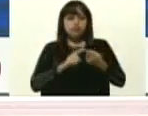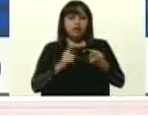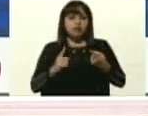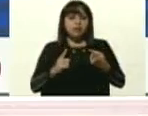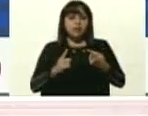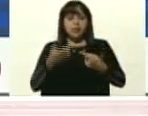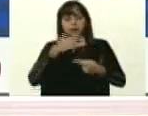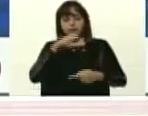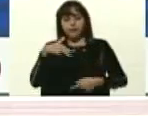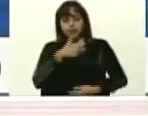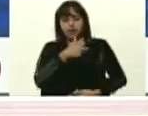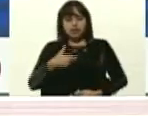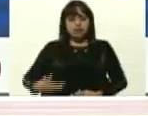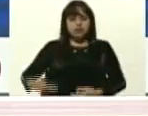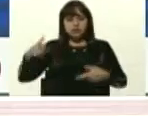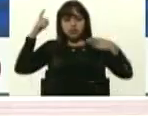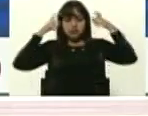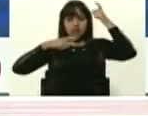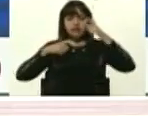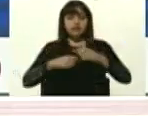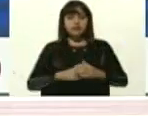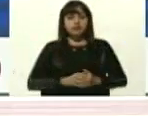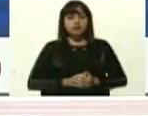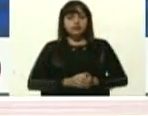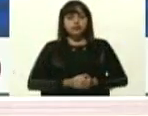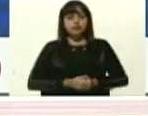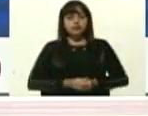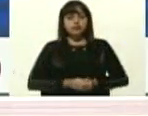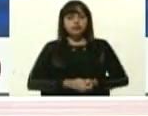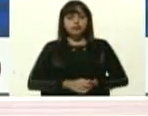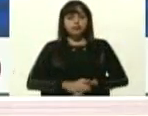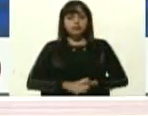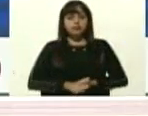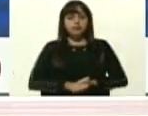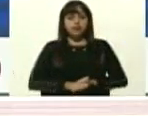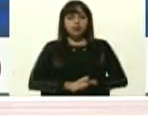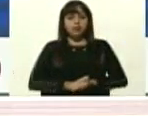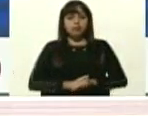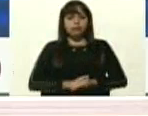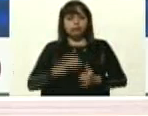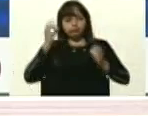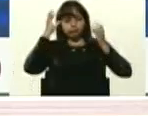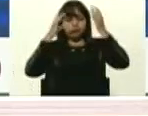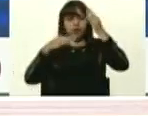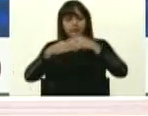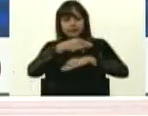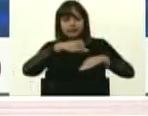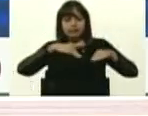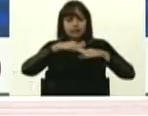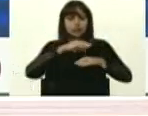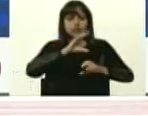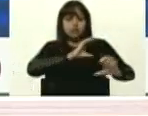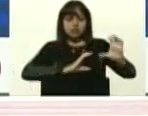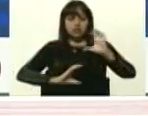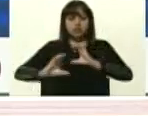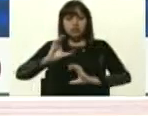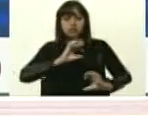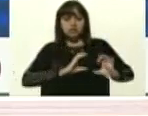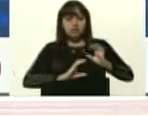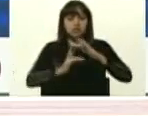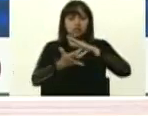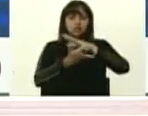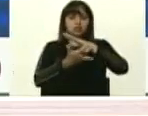comandante Hugo Chávez, con la creación del Ministerio de Ciencia y